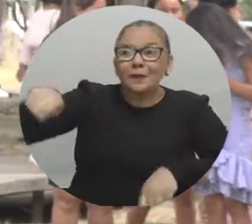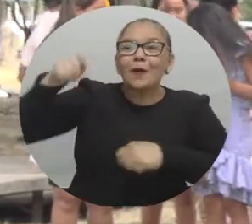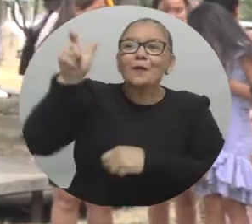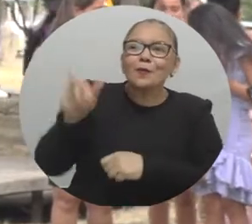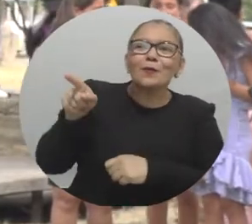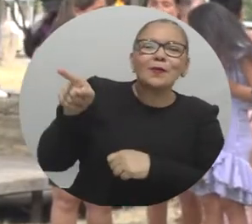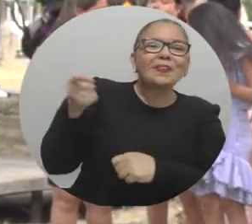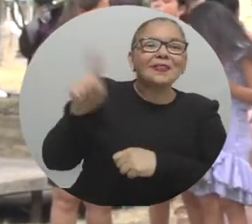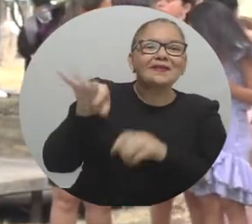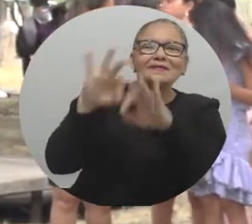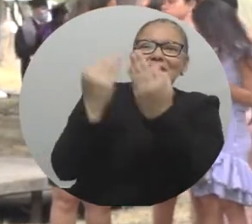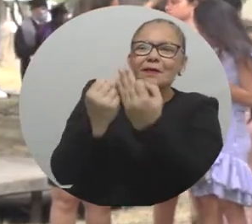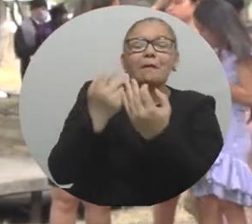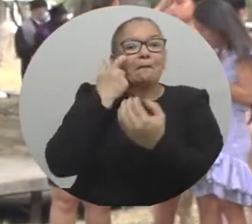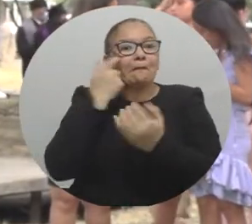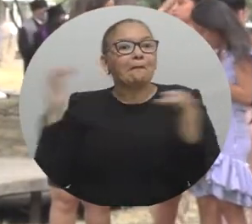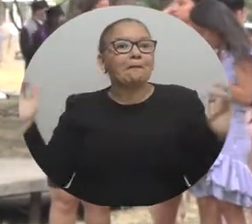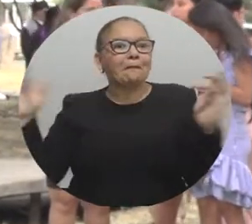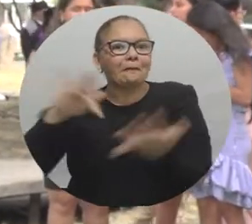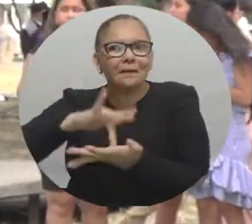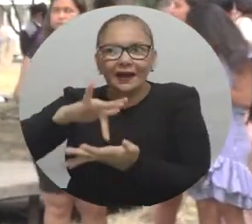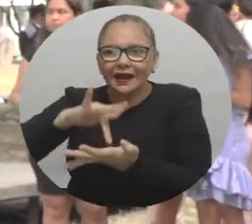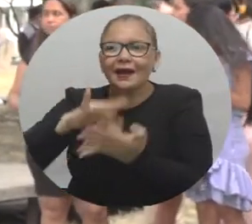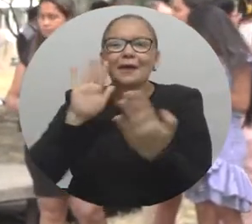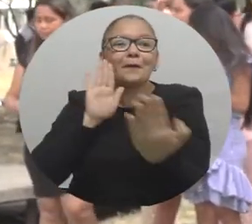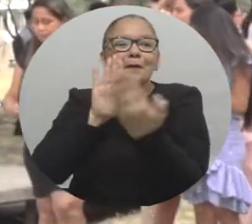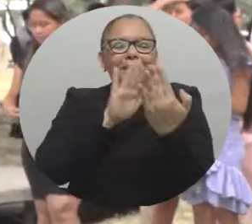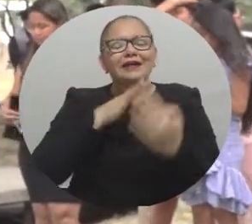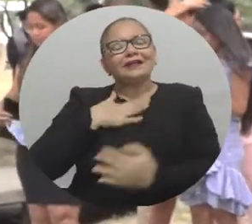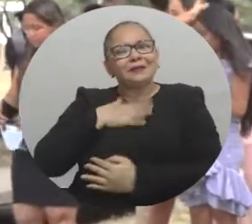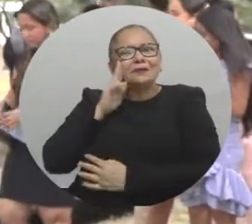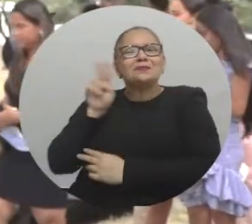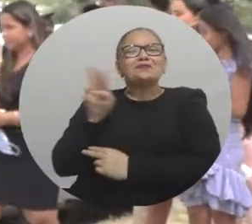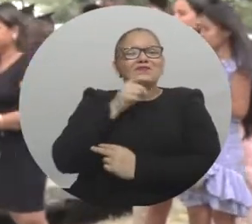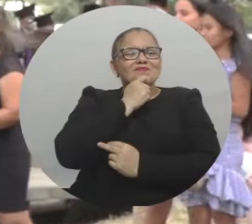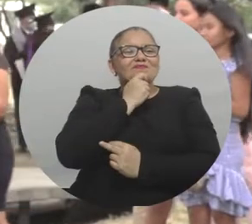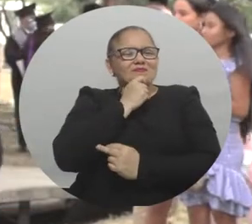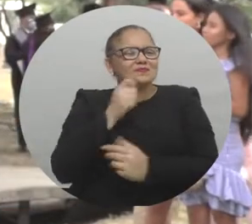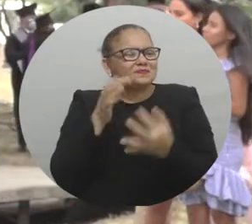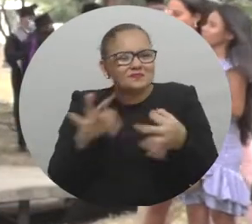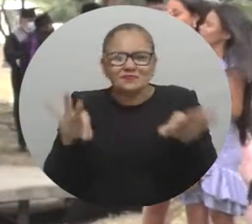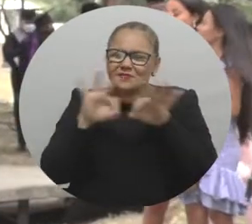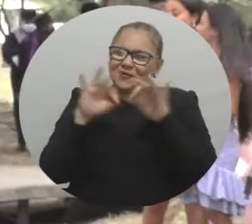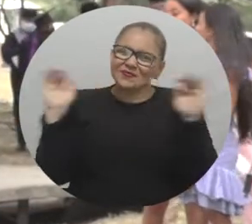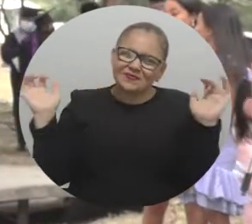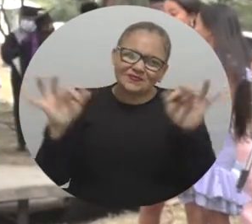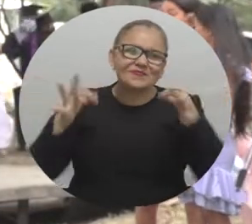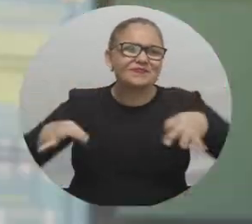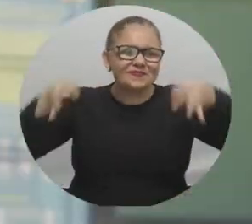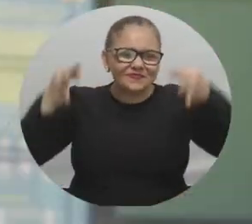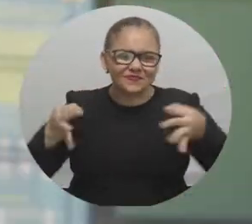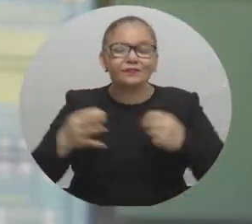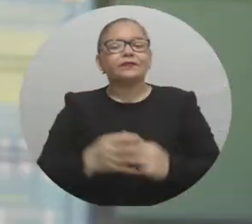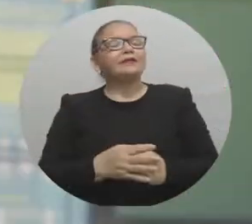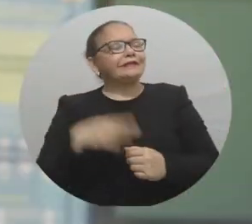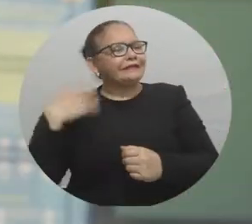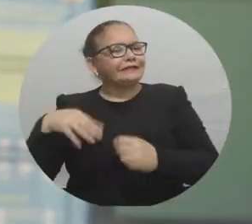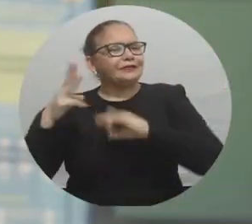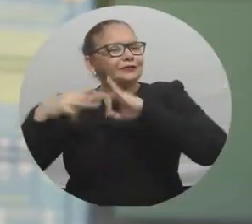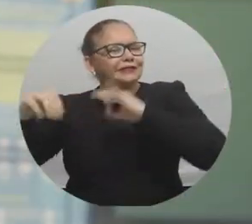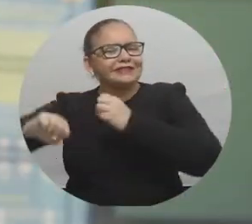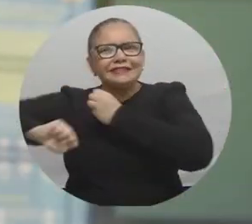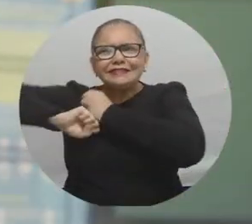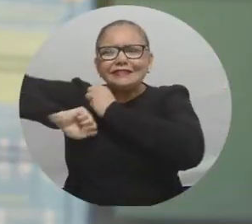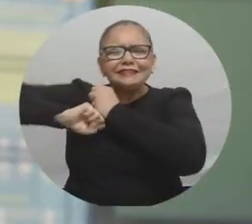familiares expresan con este tipo de ceremonias presenciales. Nos parece sumamente importante que las podamos tener. La universidad siempre